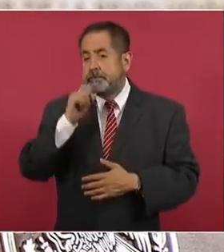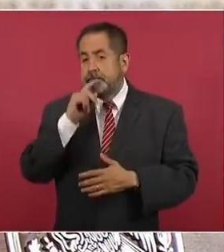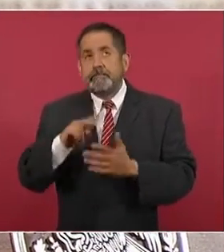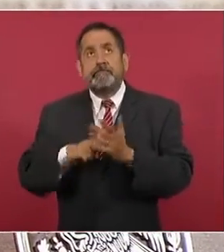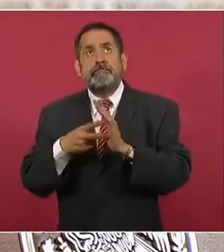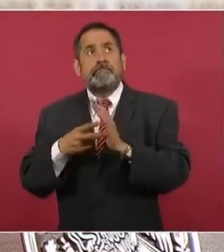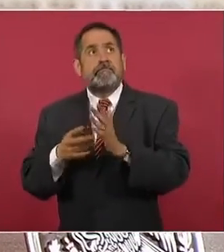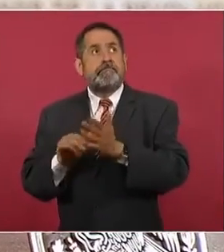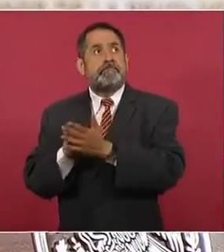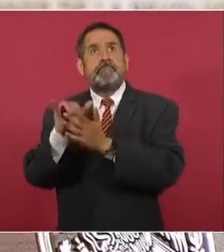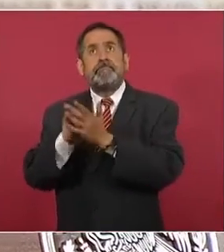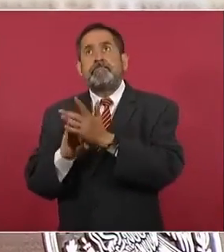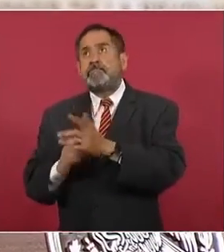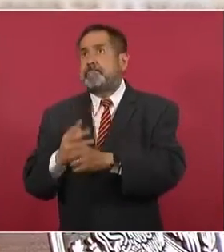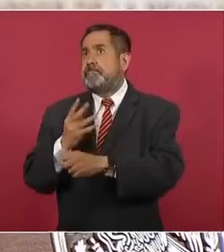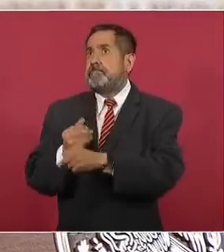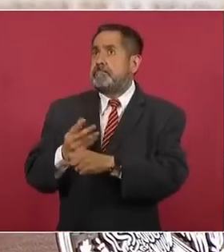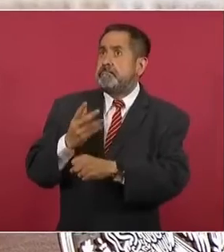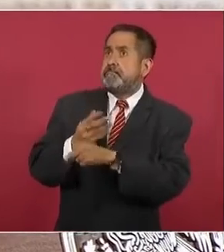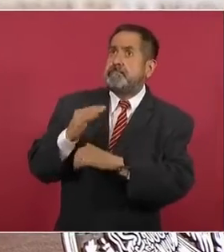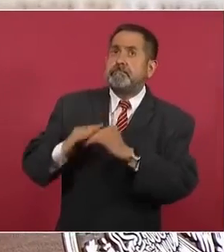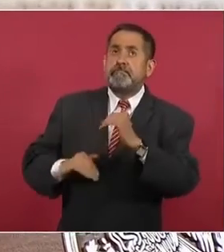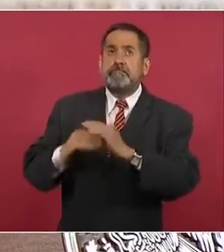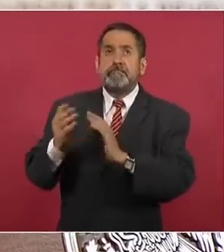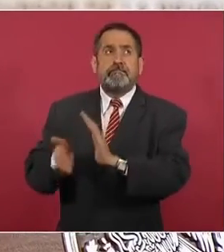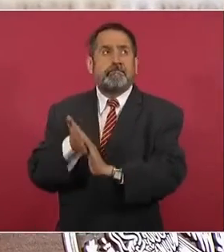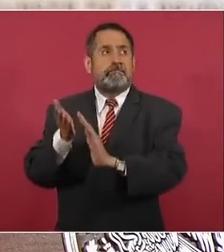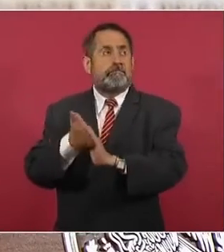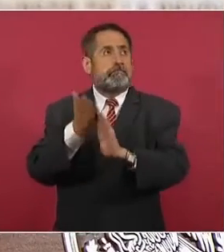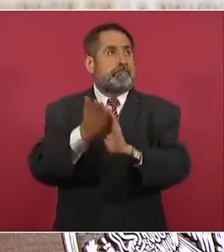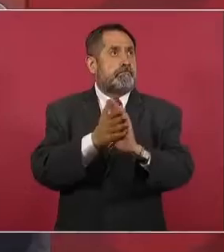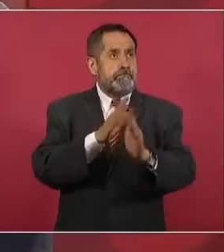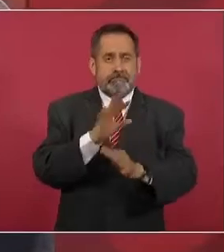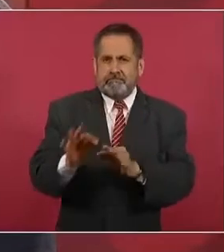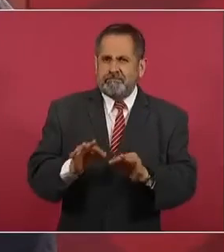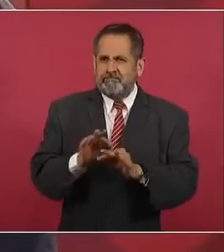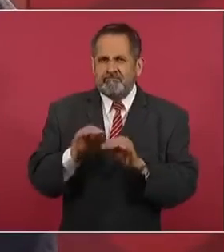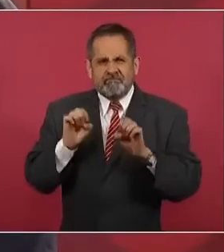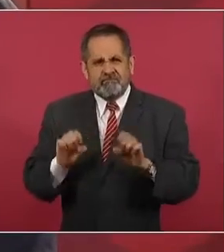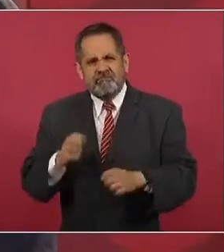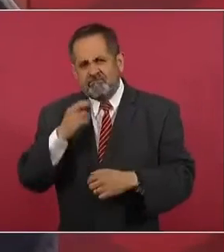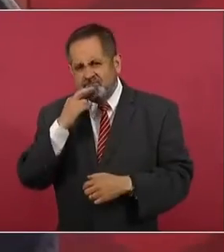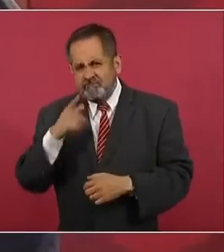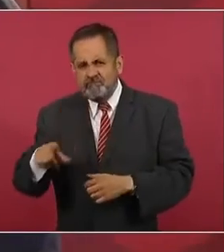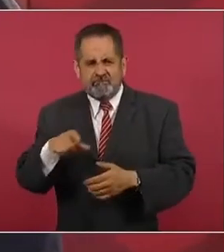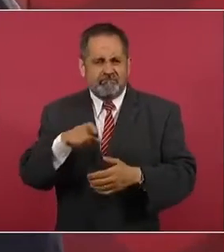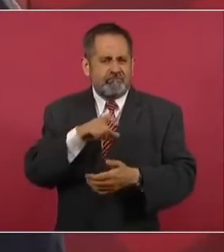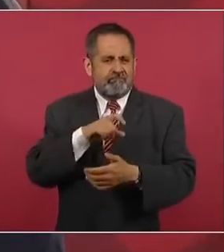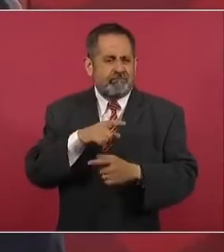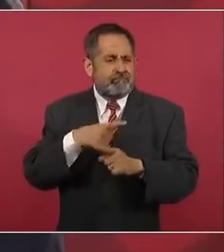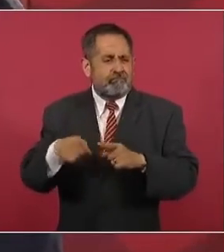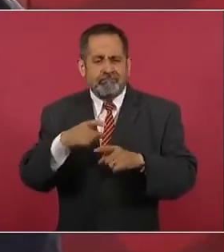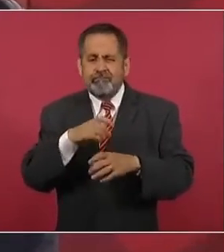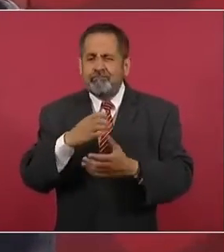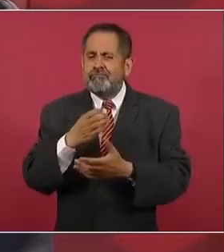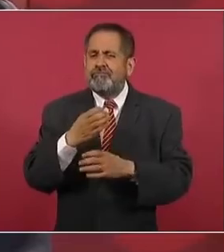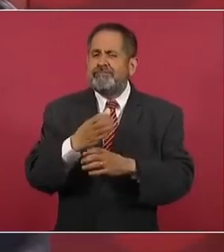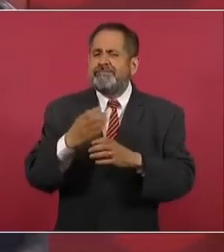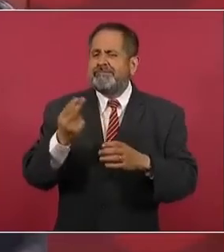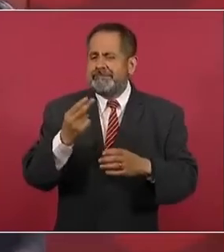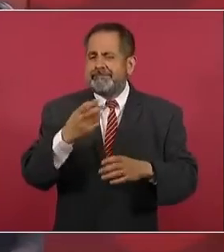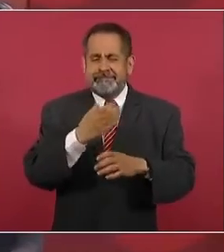de salud, cómo van a mejorar los equipos que se necesiten,